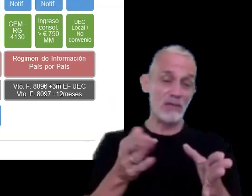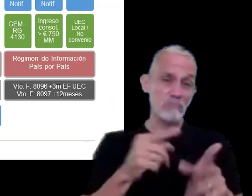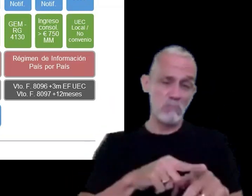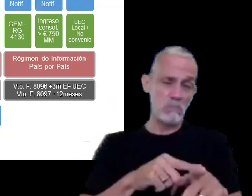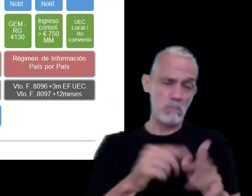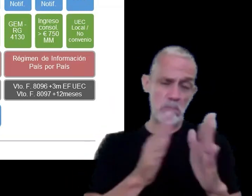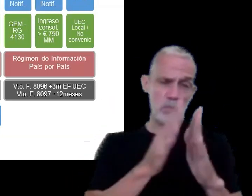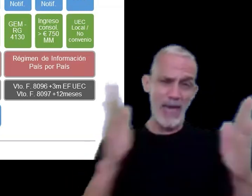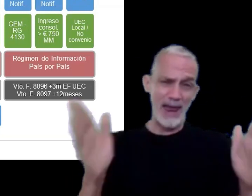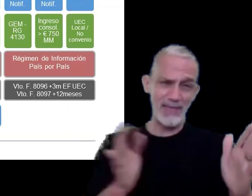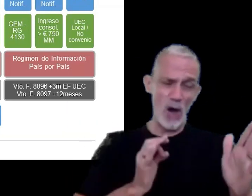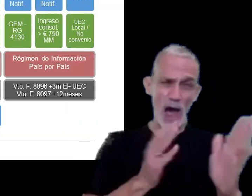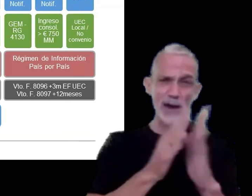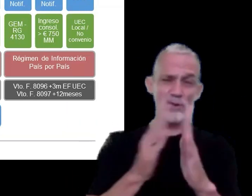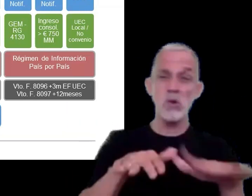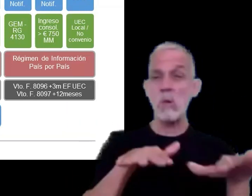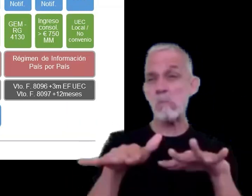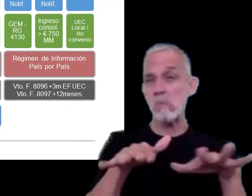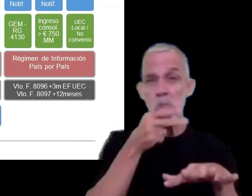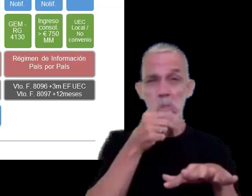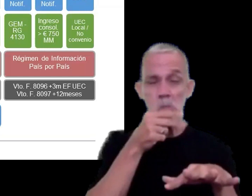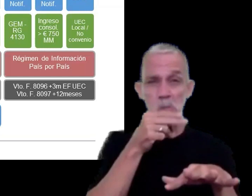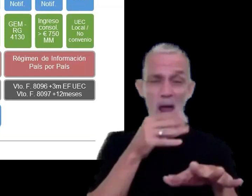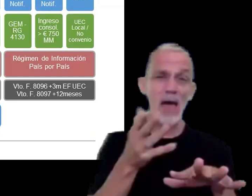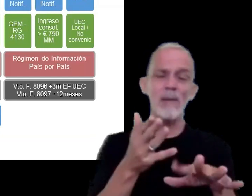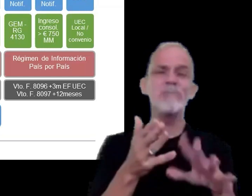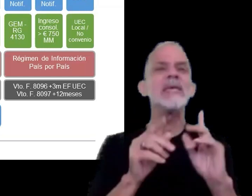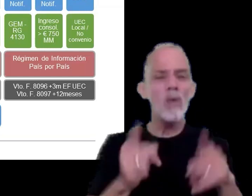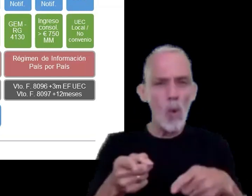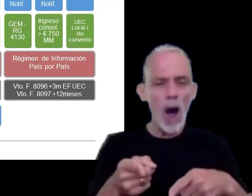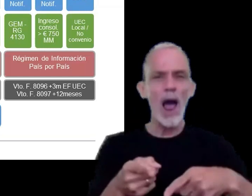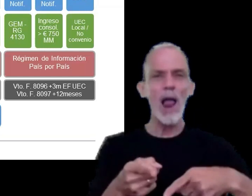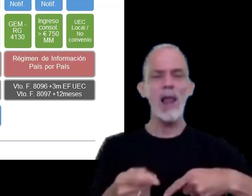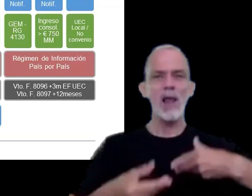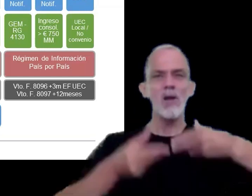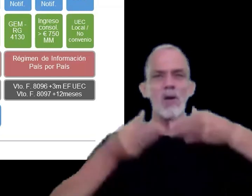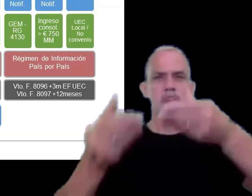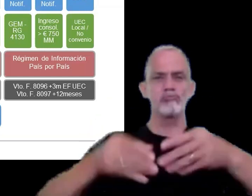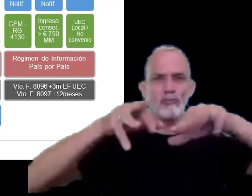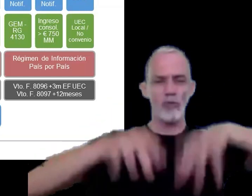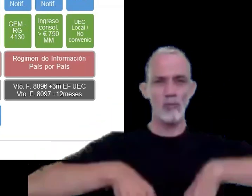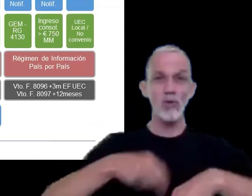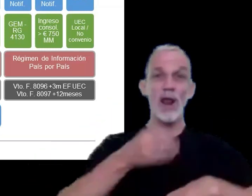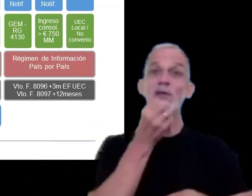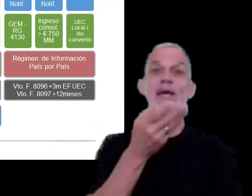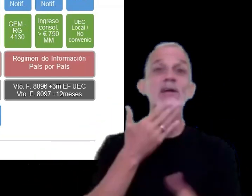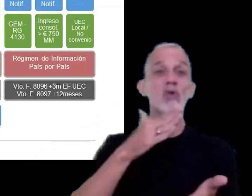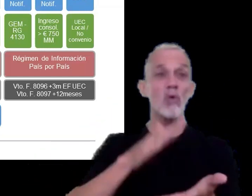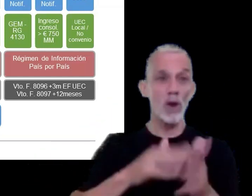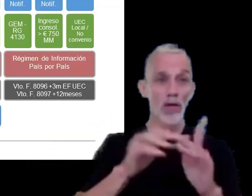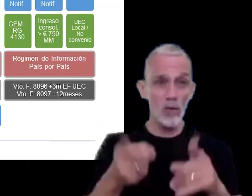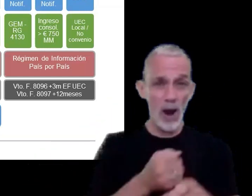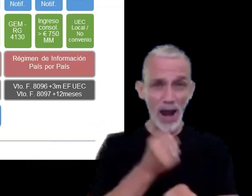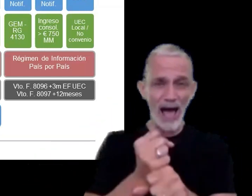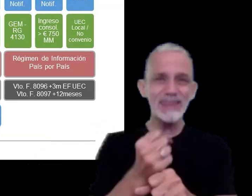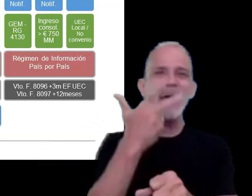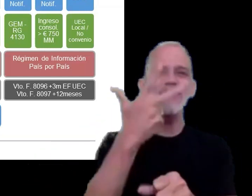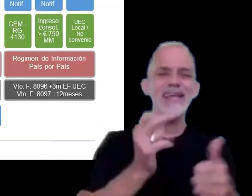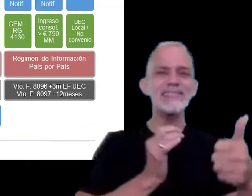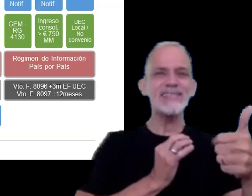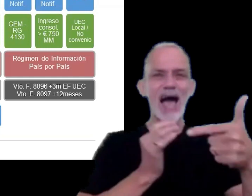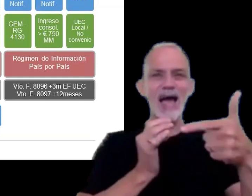fiscal no tiene movimiento debe continuar presentando el formulario de declaración jurada por hasta tres periodos